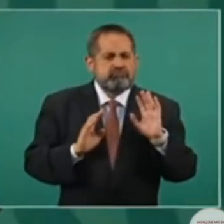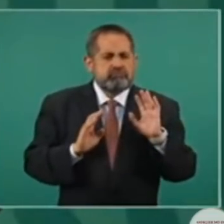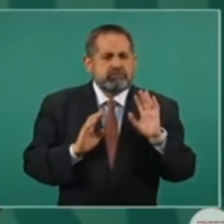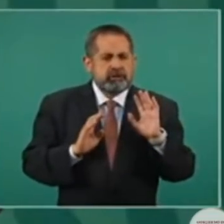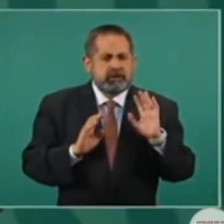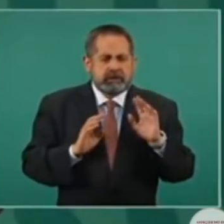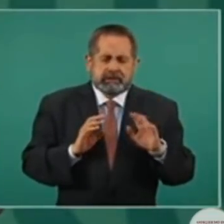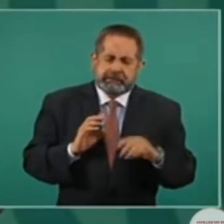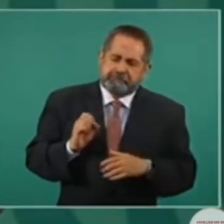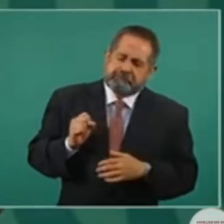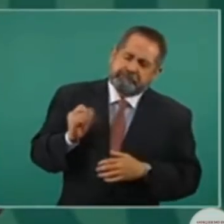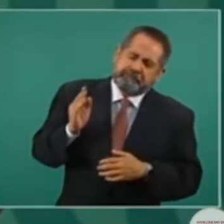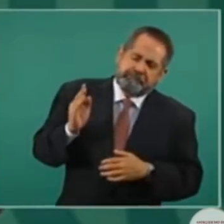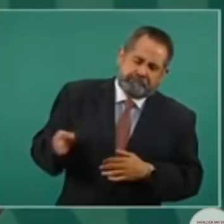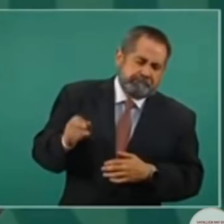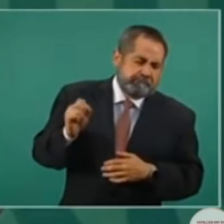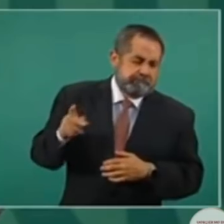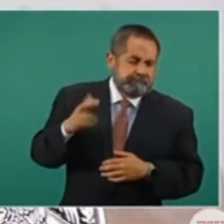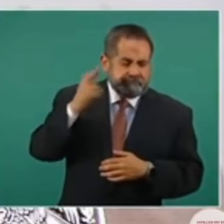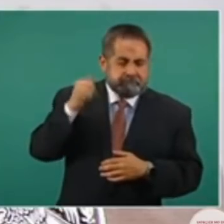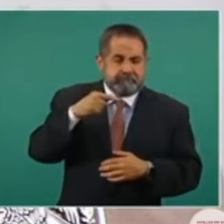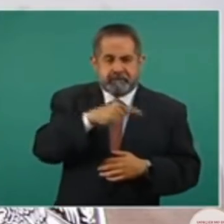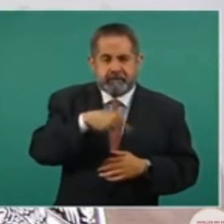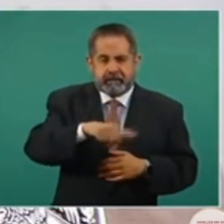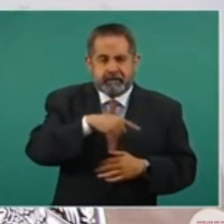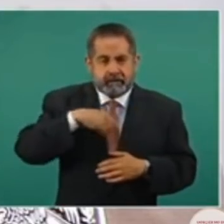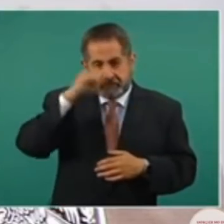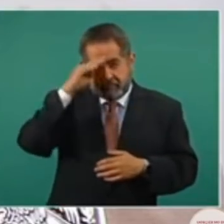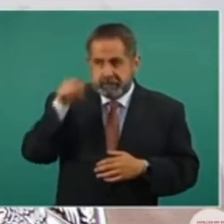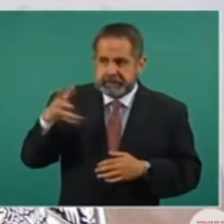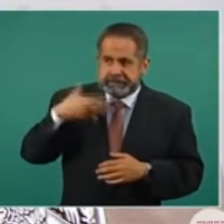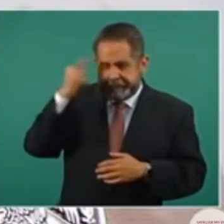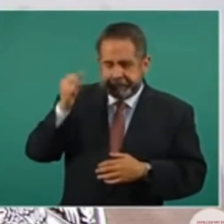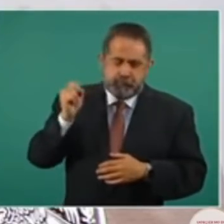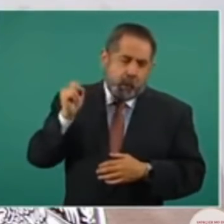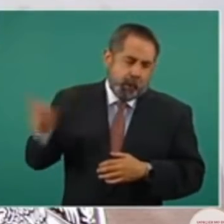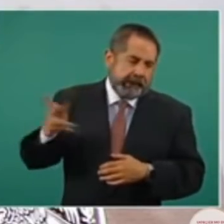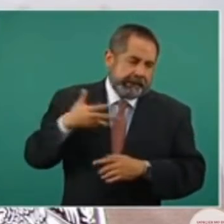aceptan cuando consideran que tenemos razón.